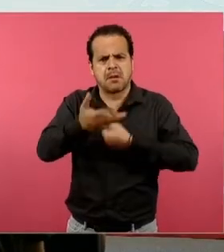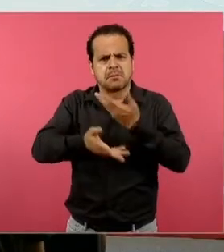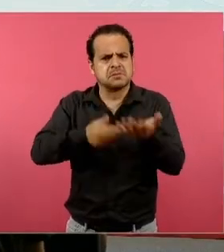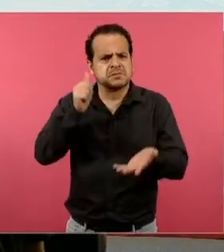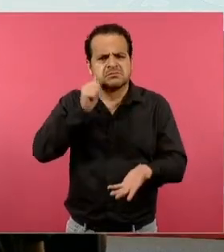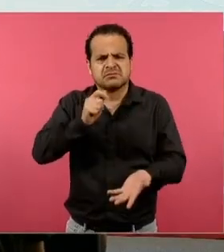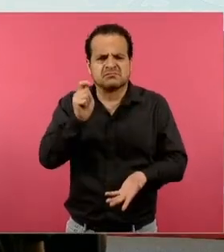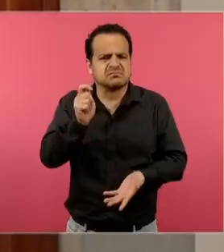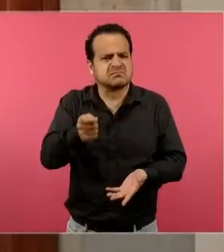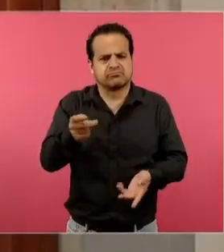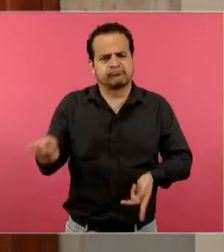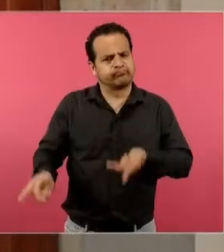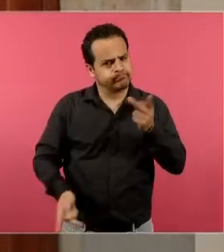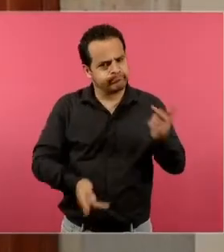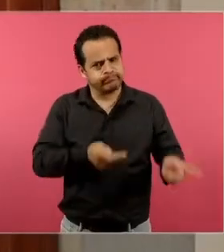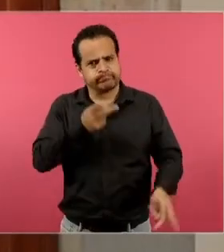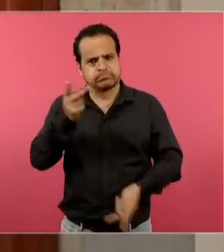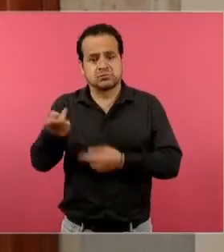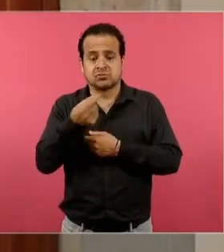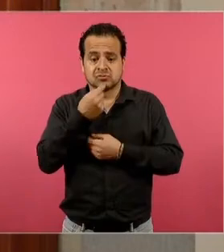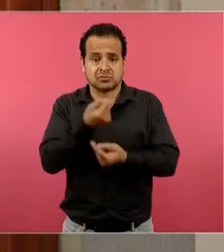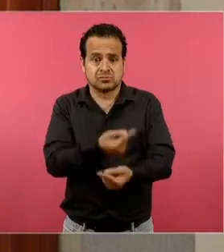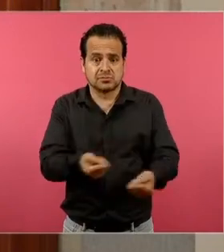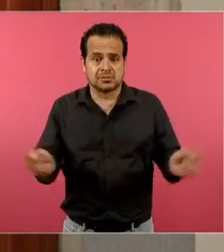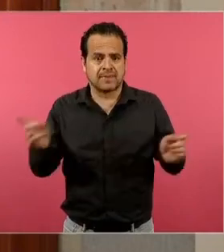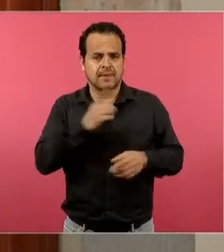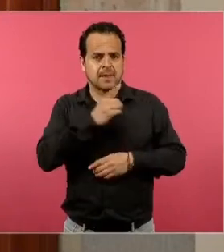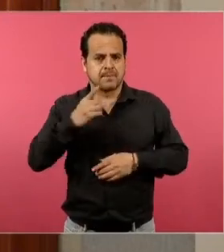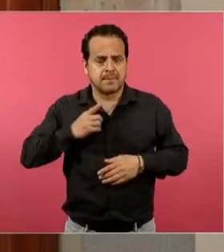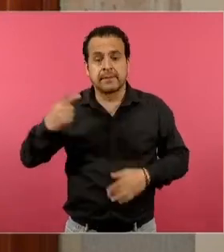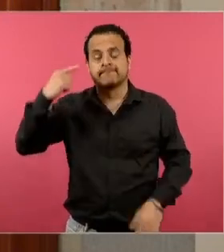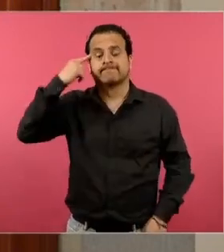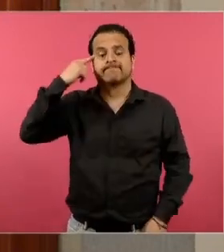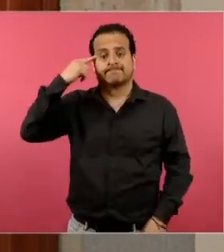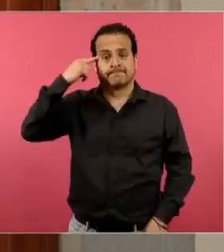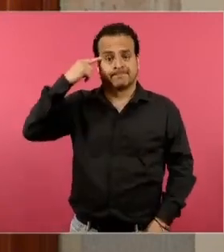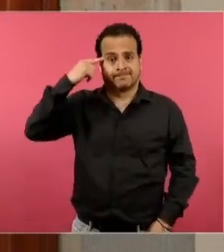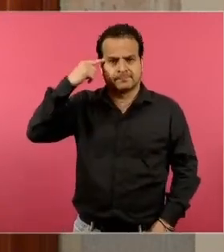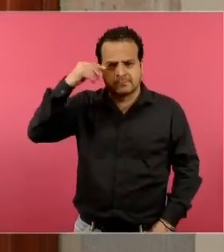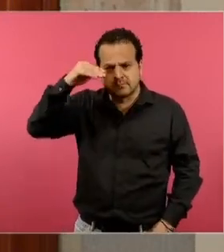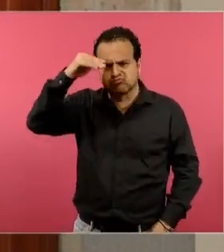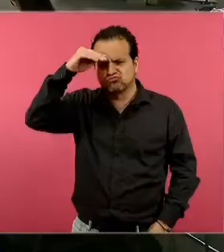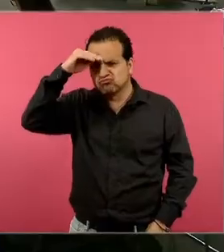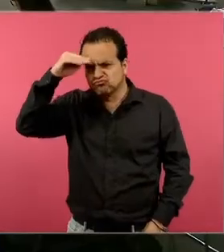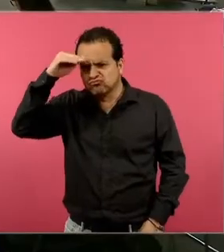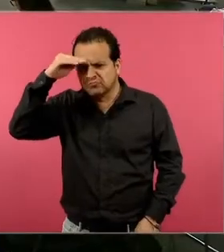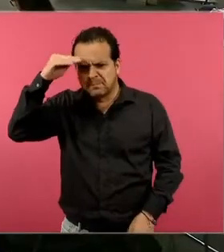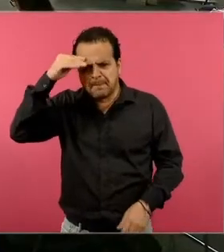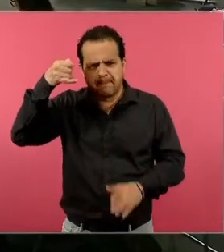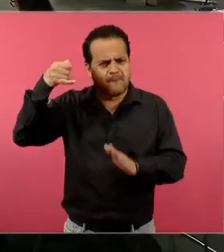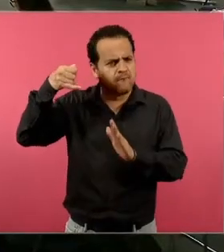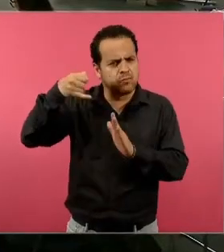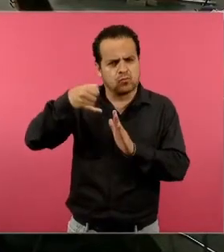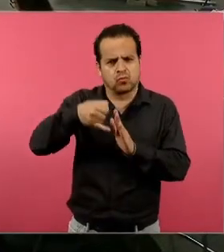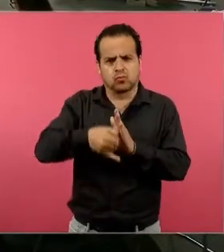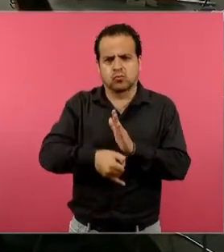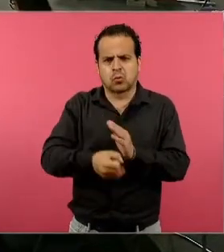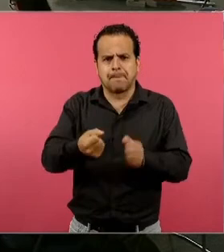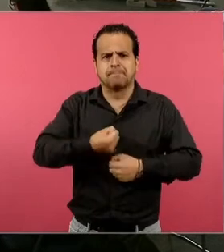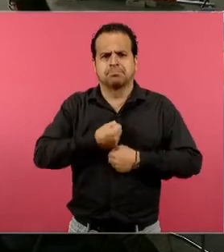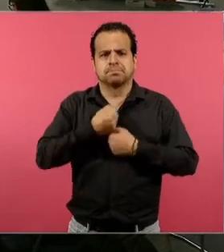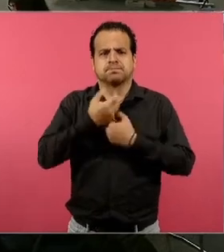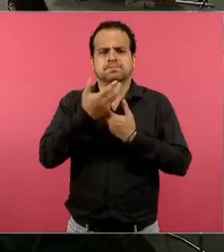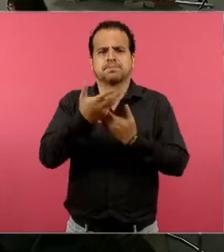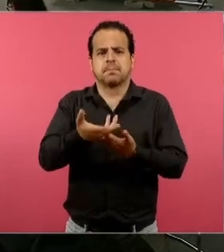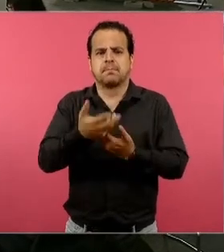Porque se trata de explotar la parte crítica del alumno, centrado en el proceso de inclusión. La que sigue. En el tercer